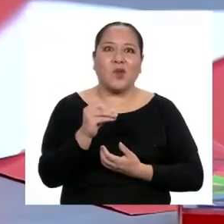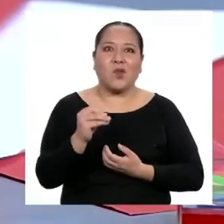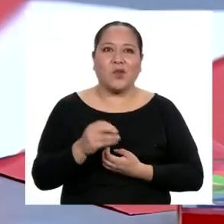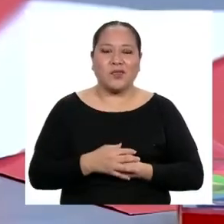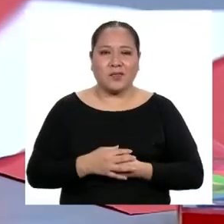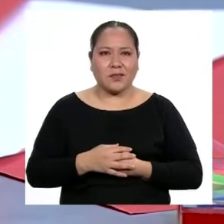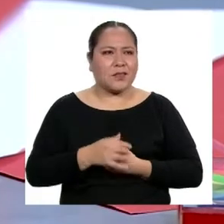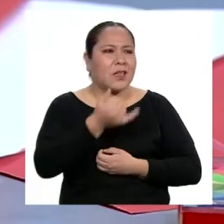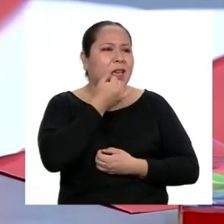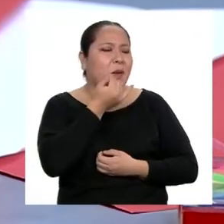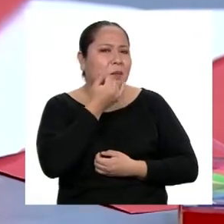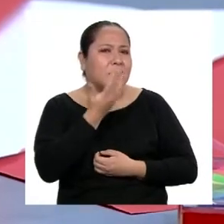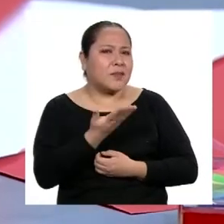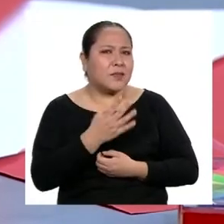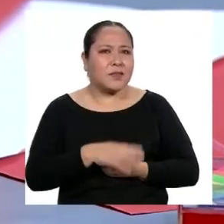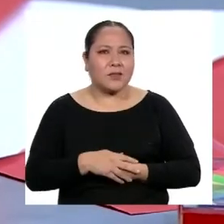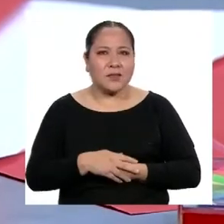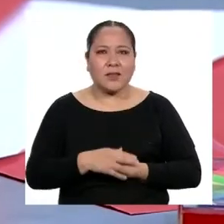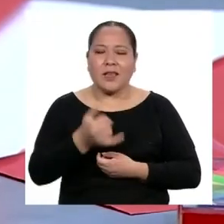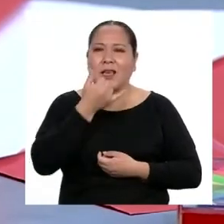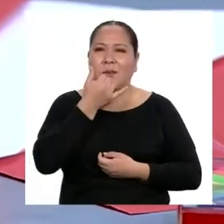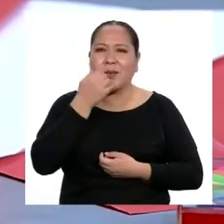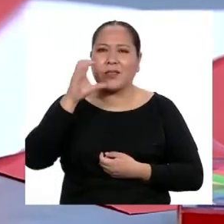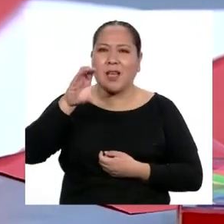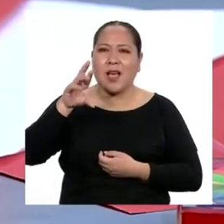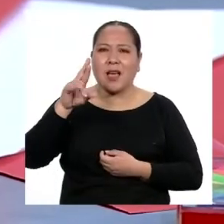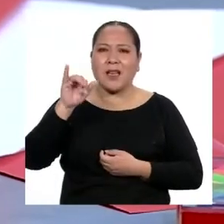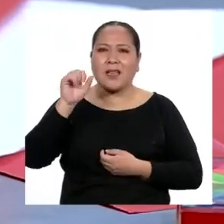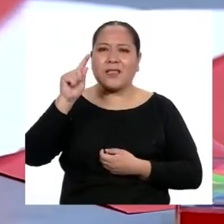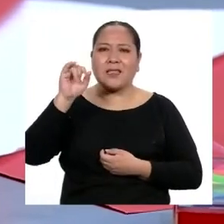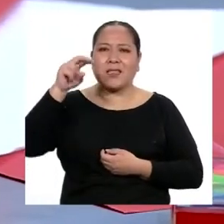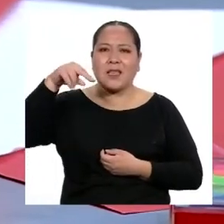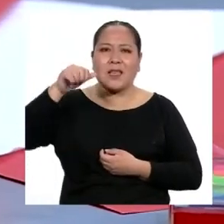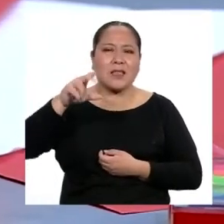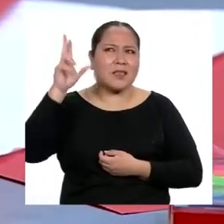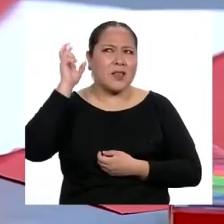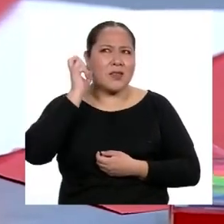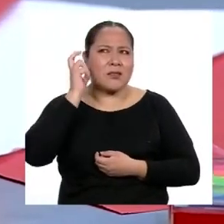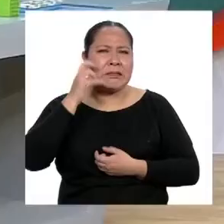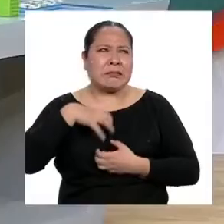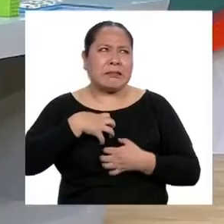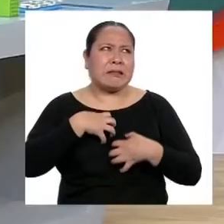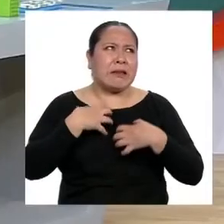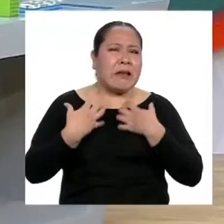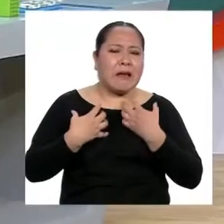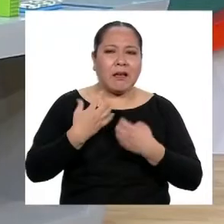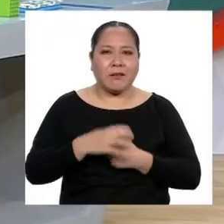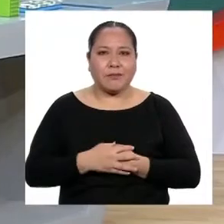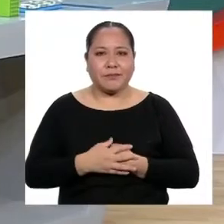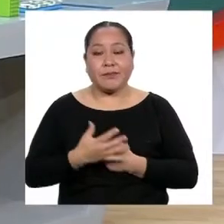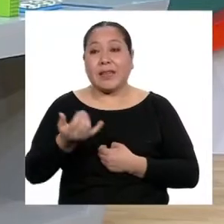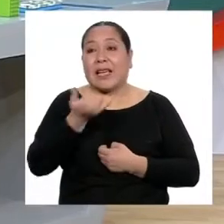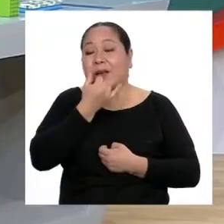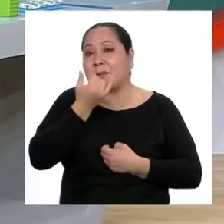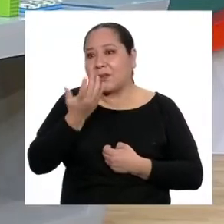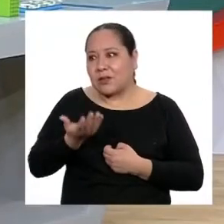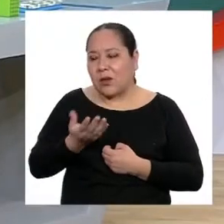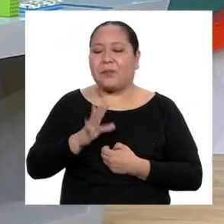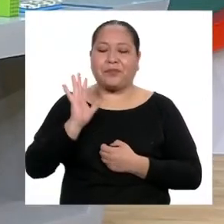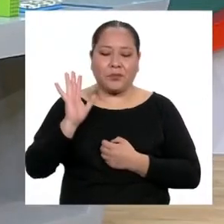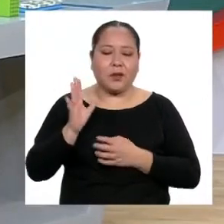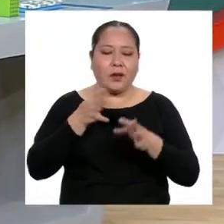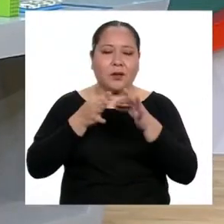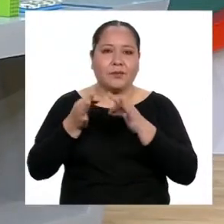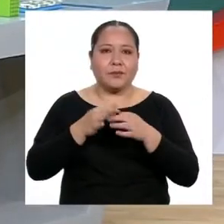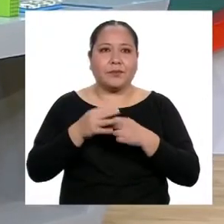¿Qué aconteció? ¿Qué le pasó a Cristinita? Se le oía en todo un drama. Lo que ha sucedido es que